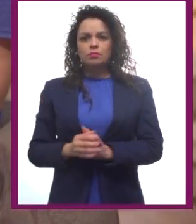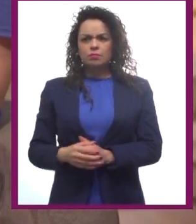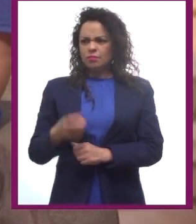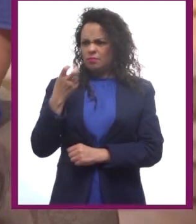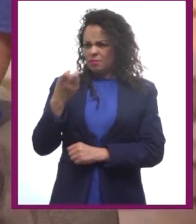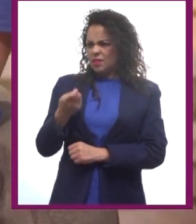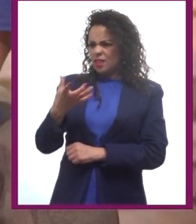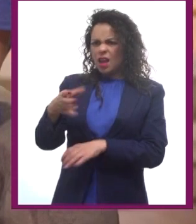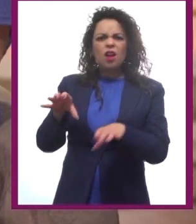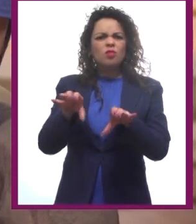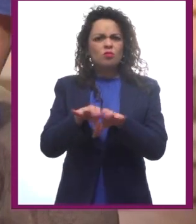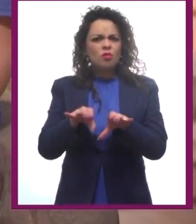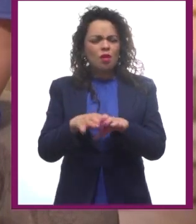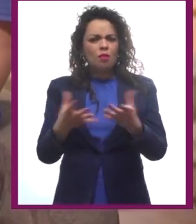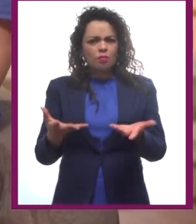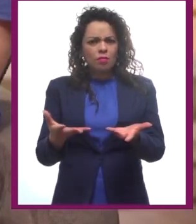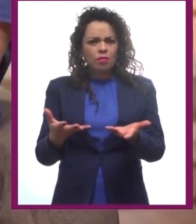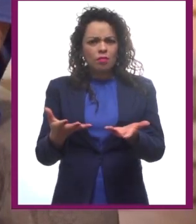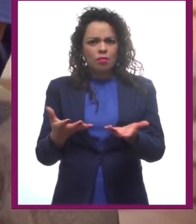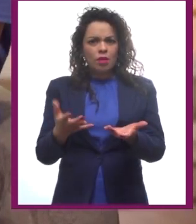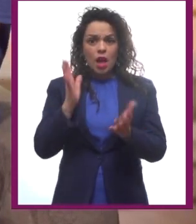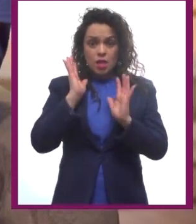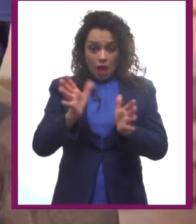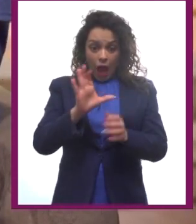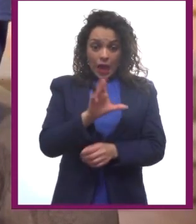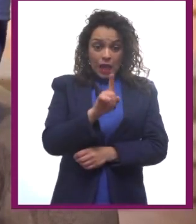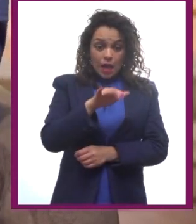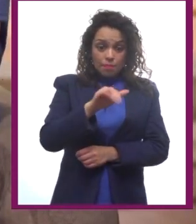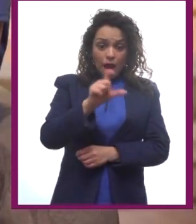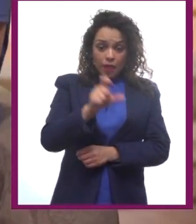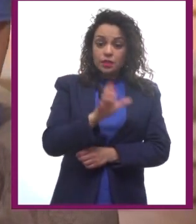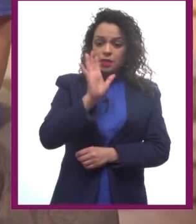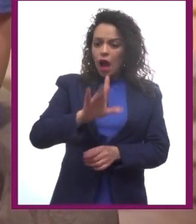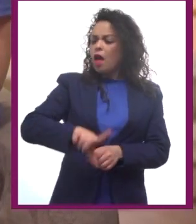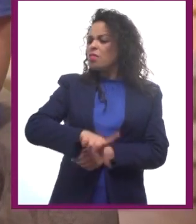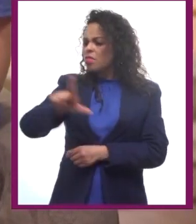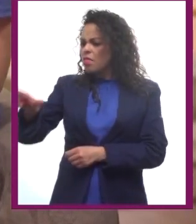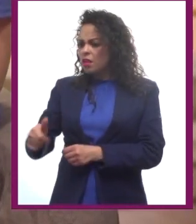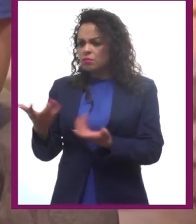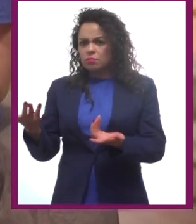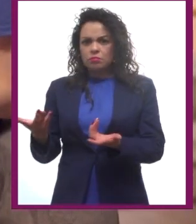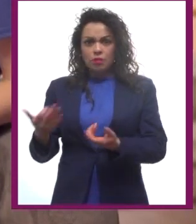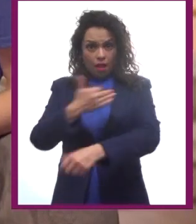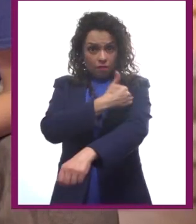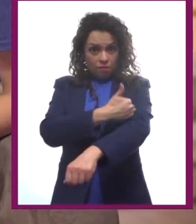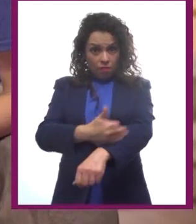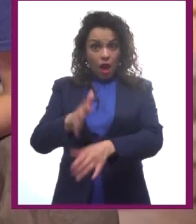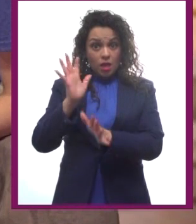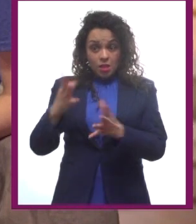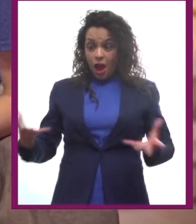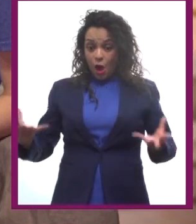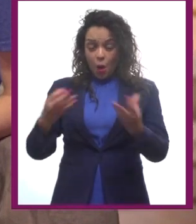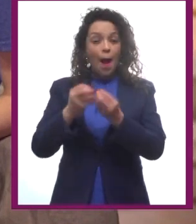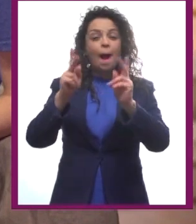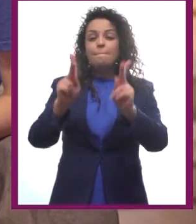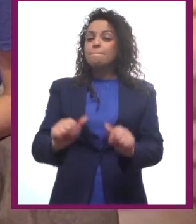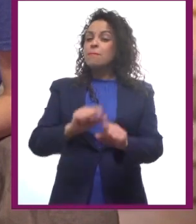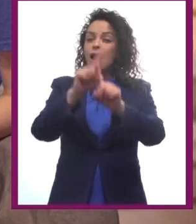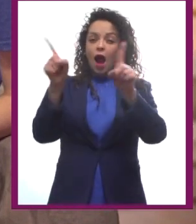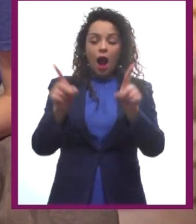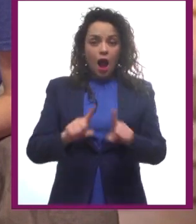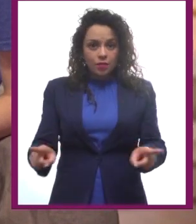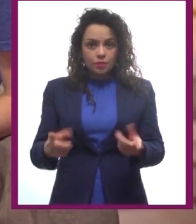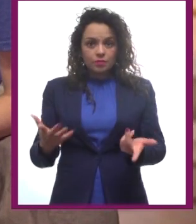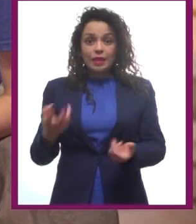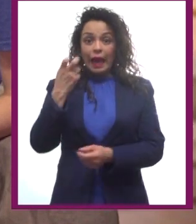que sigue al clímax? Porque en este caso, después de la muerte de sus hijos, las familias hacen la paz. A esa